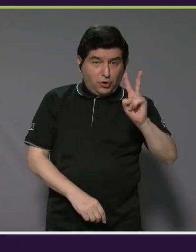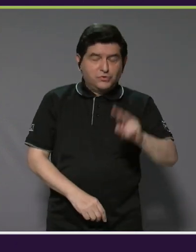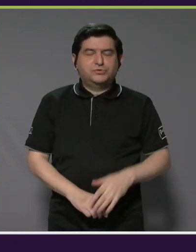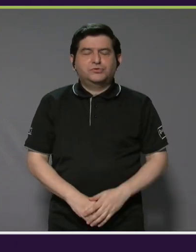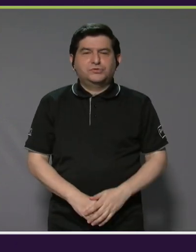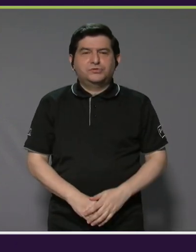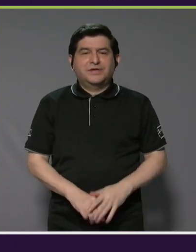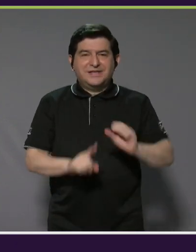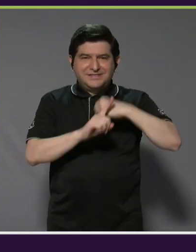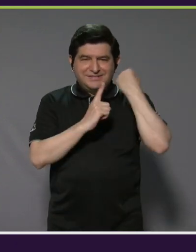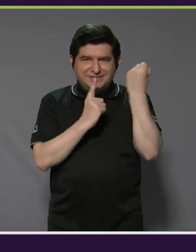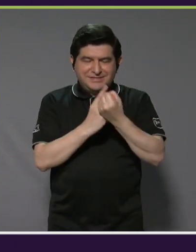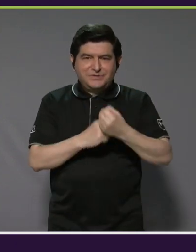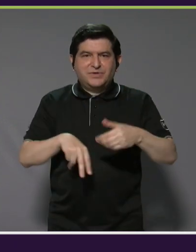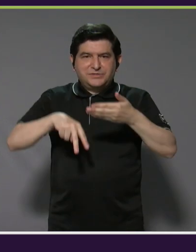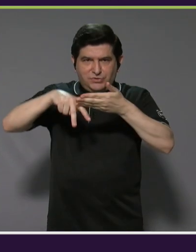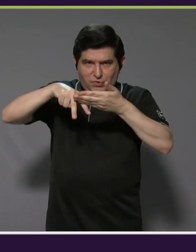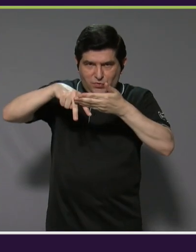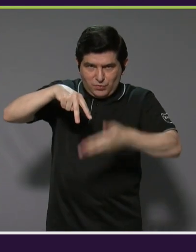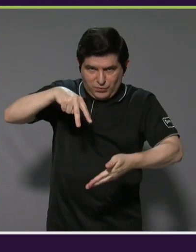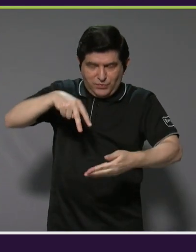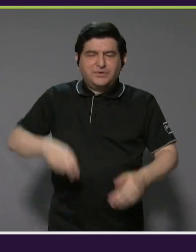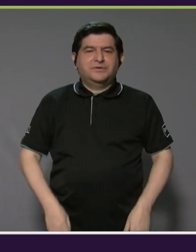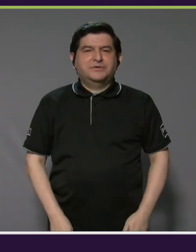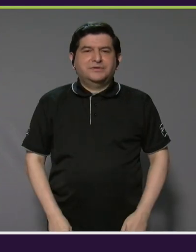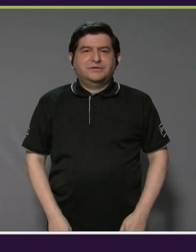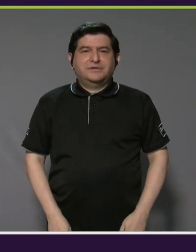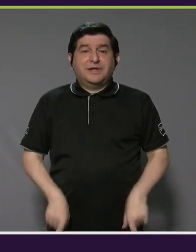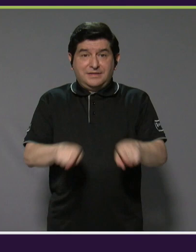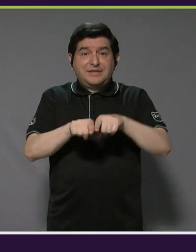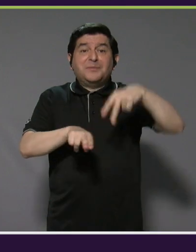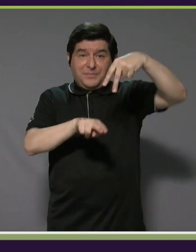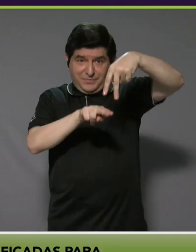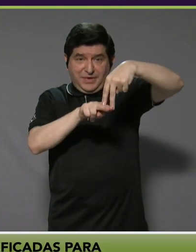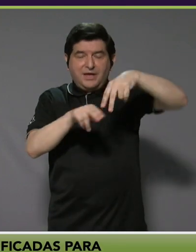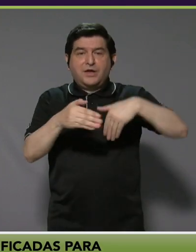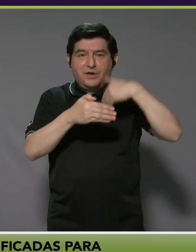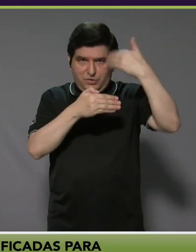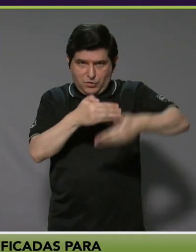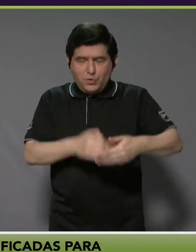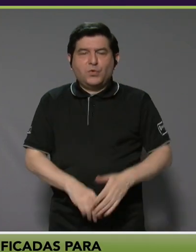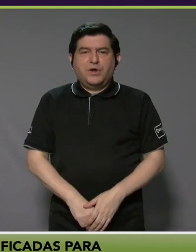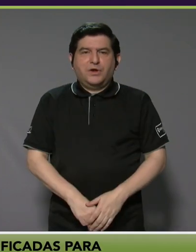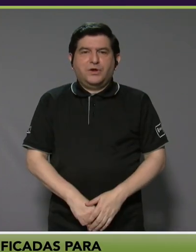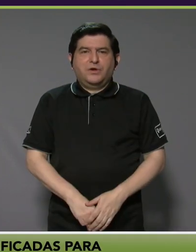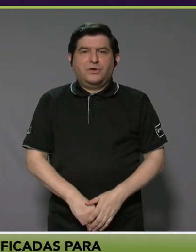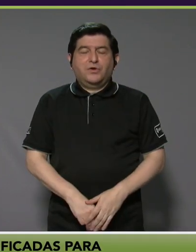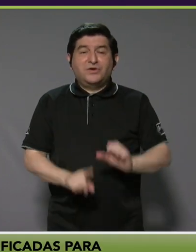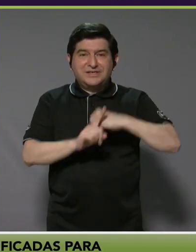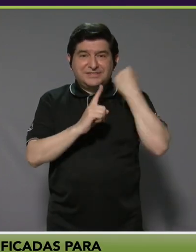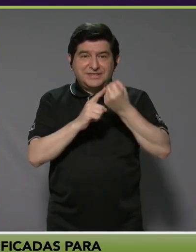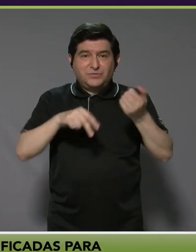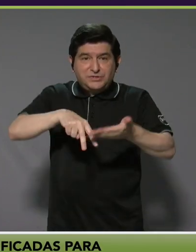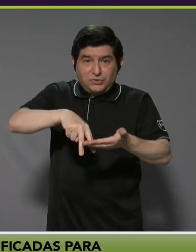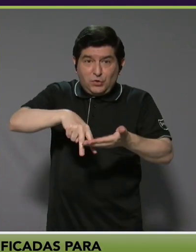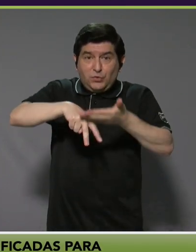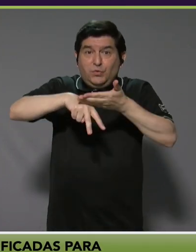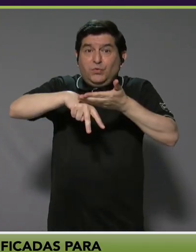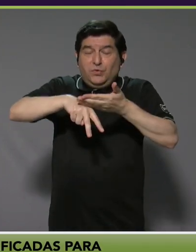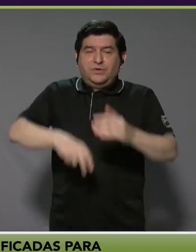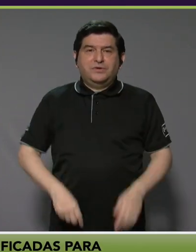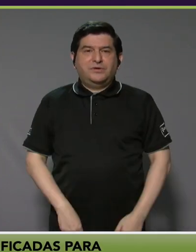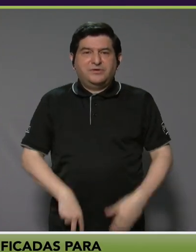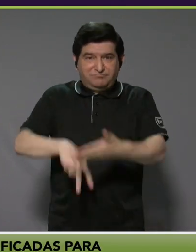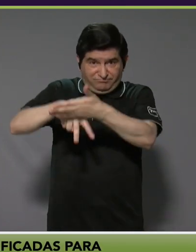atletas con una condición por debajo de la rodilla, también es de pie. Después tenemos a los atletas con una situación por arriba de la rodilla,